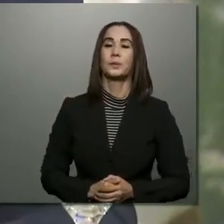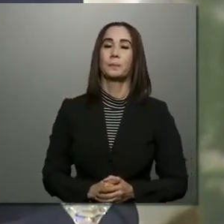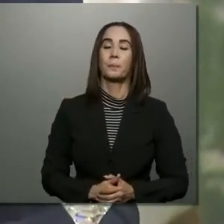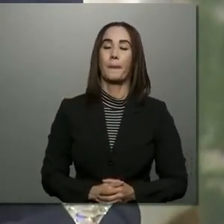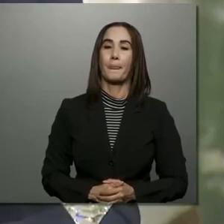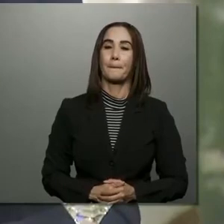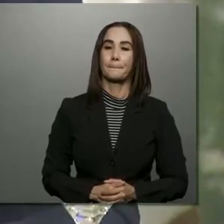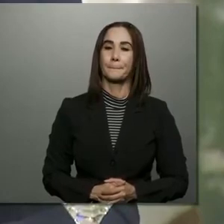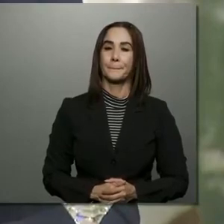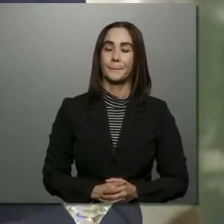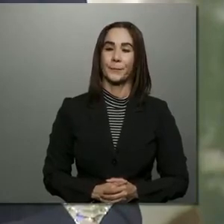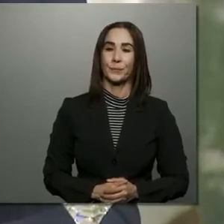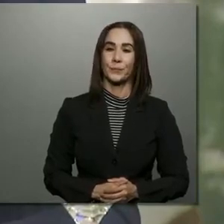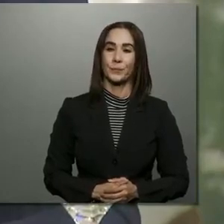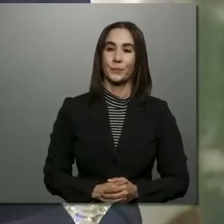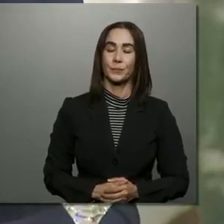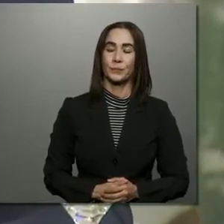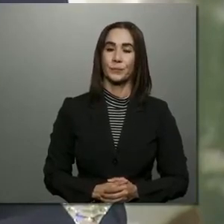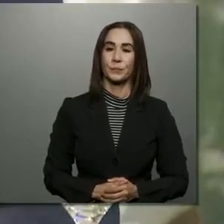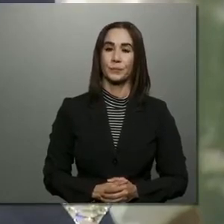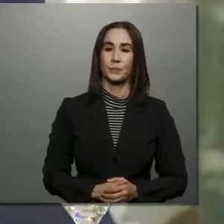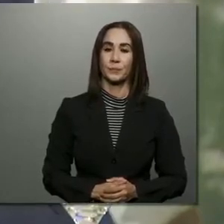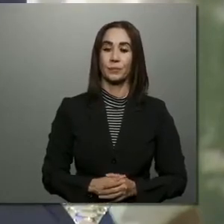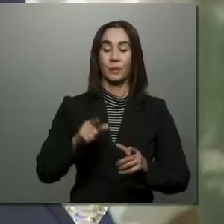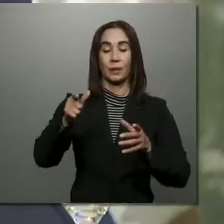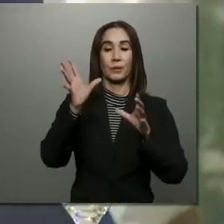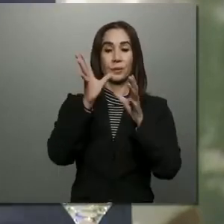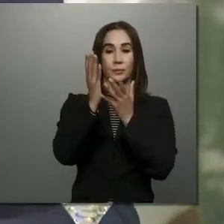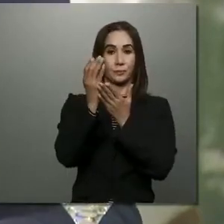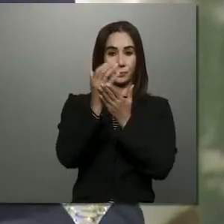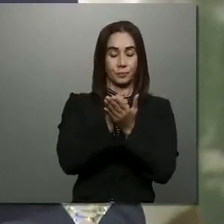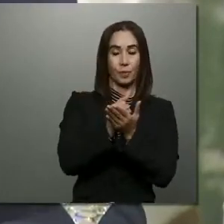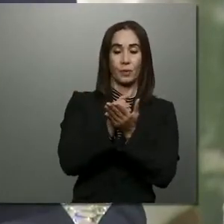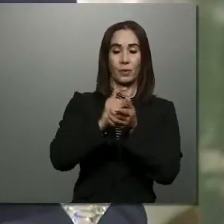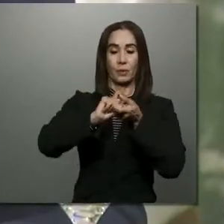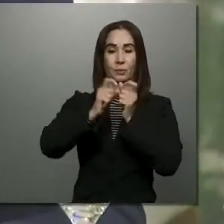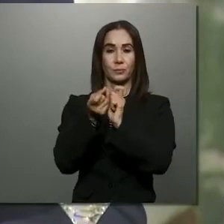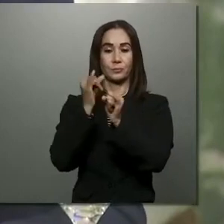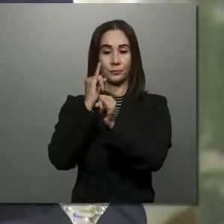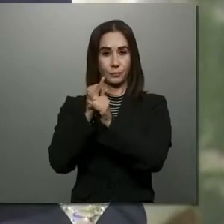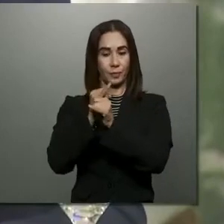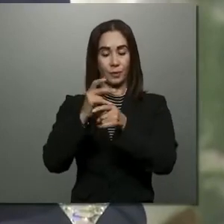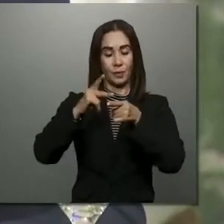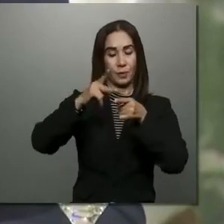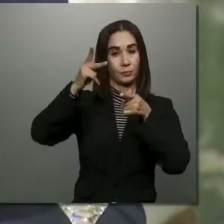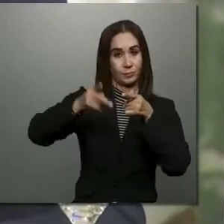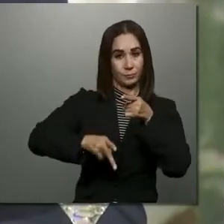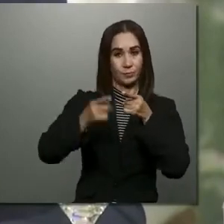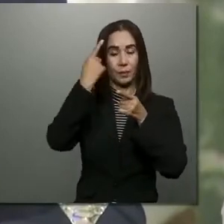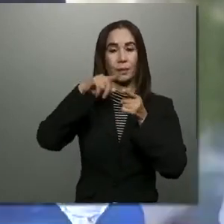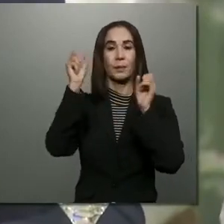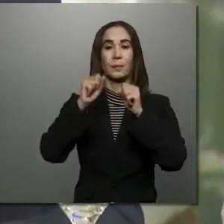Esto se traduce en la dignificación de la institución de la carrera a los fines de mejorar